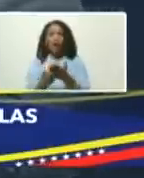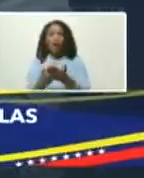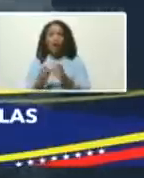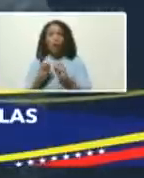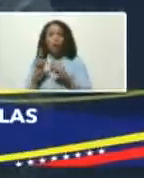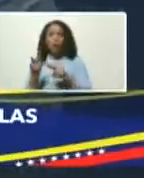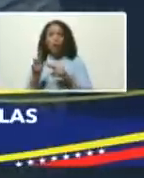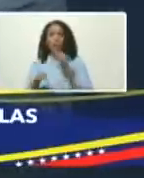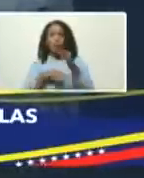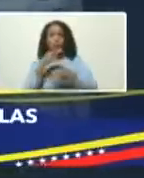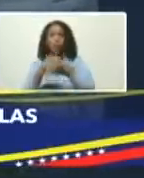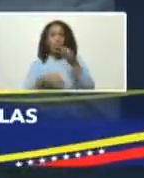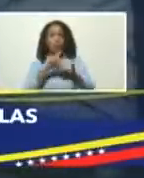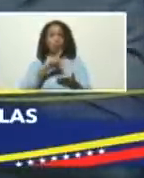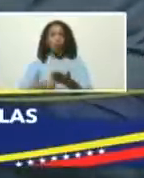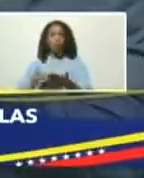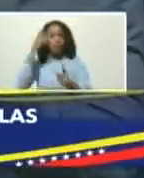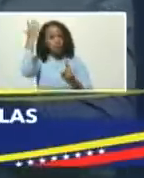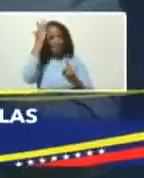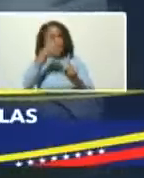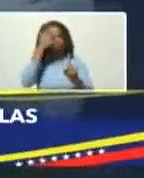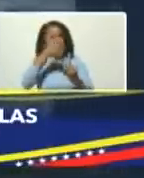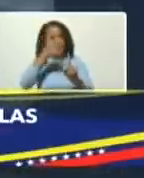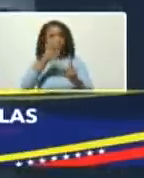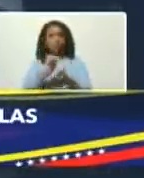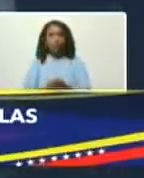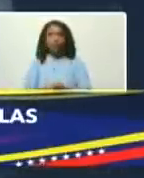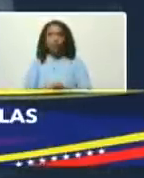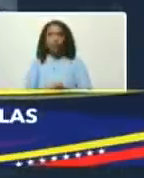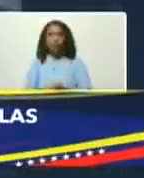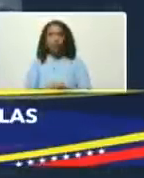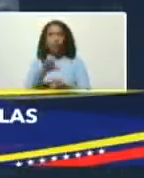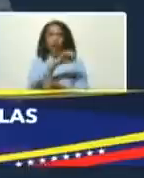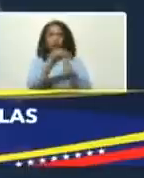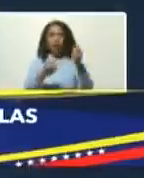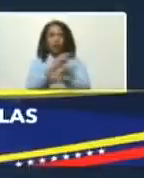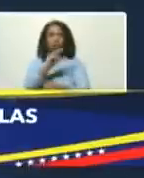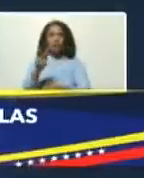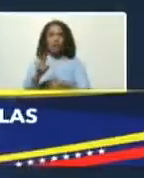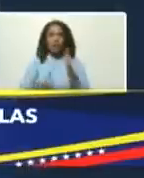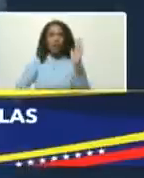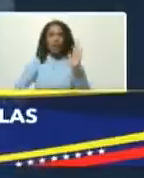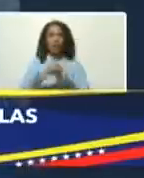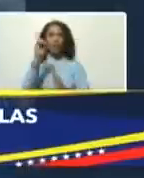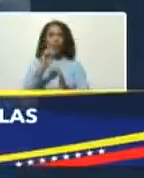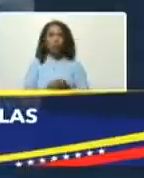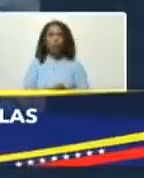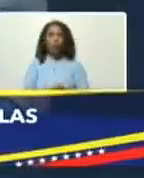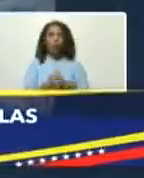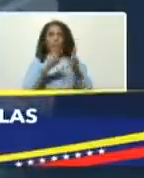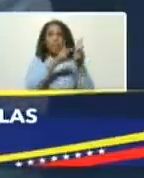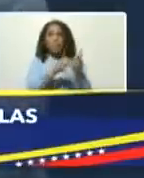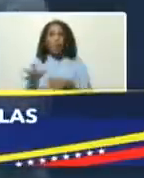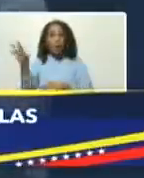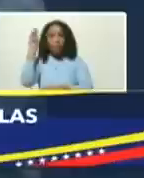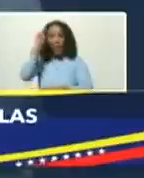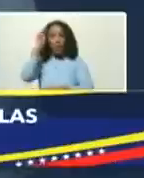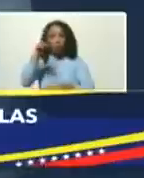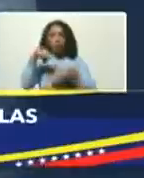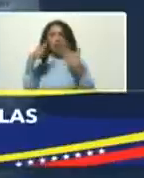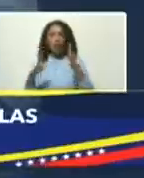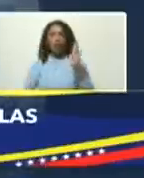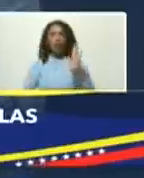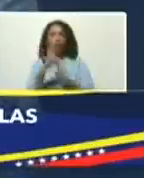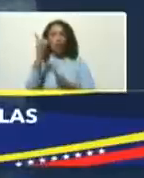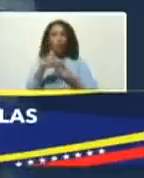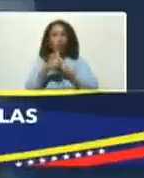la oportunidad presidente cumpliendo sus instrucciones y las instrucciones de la vicepresidenta se desarrolló el plan maestro de el desarrollo